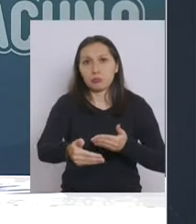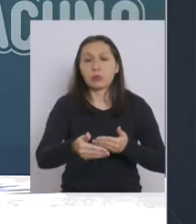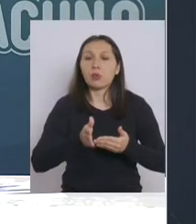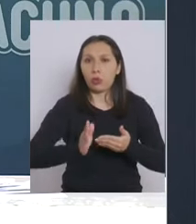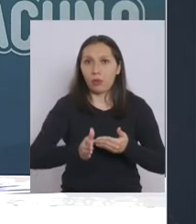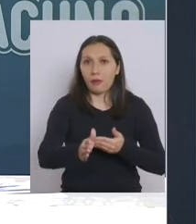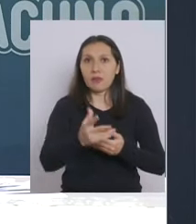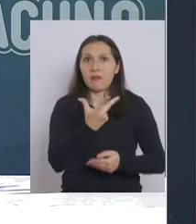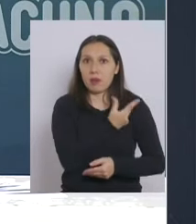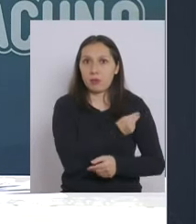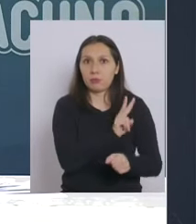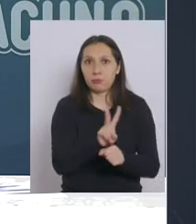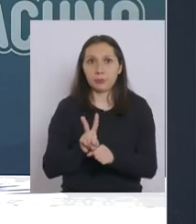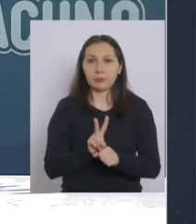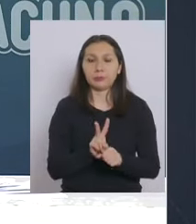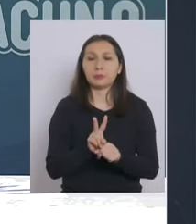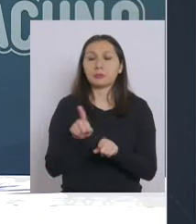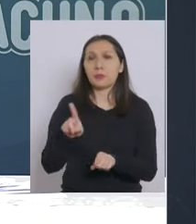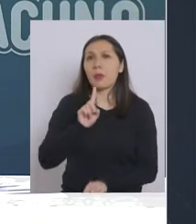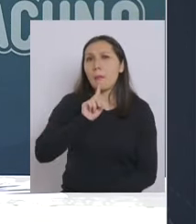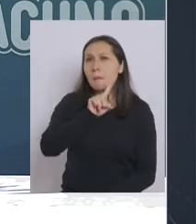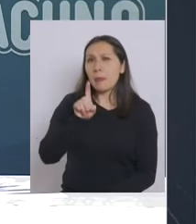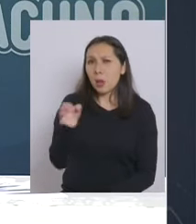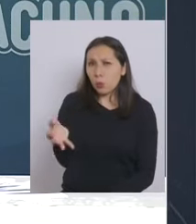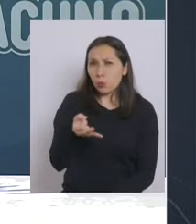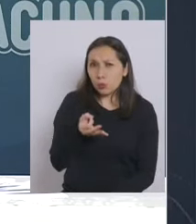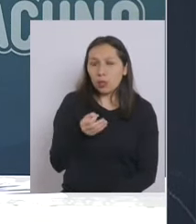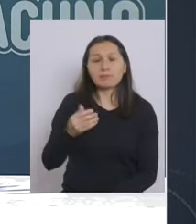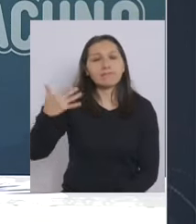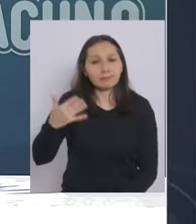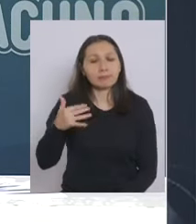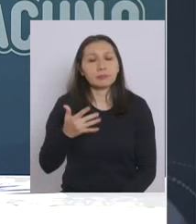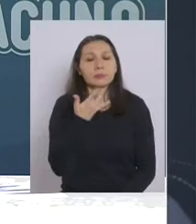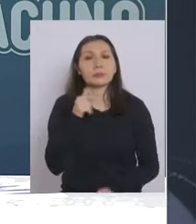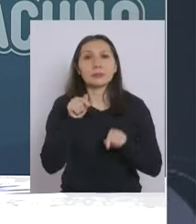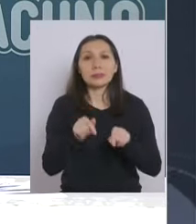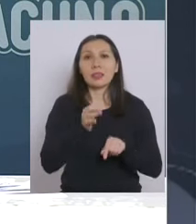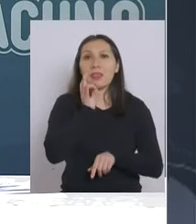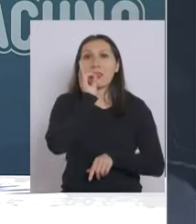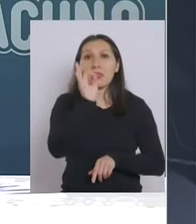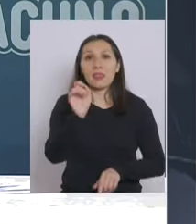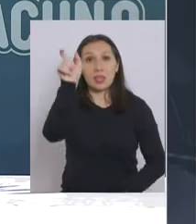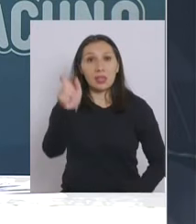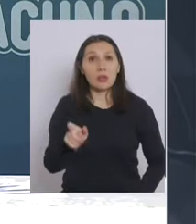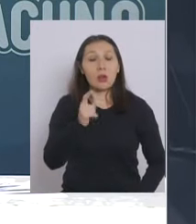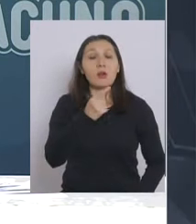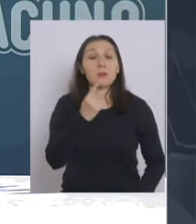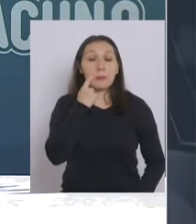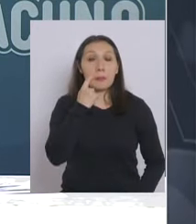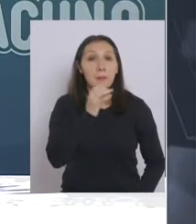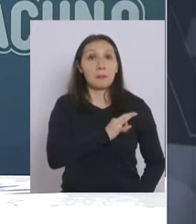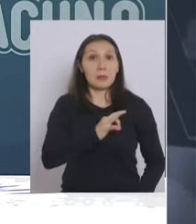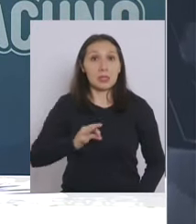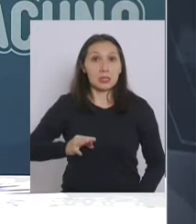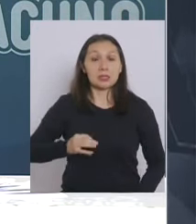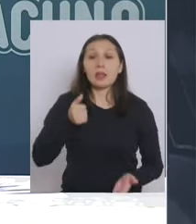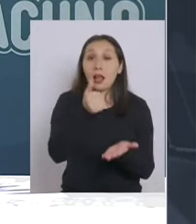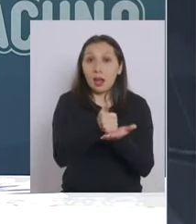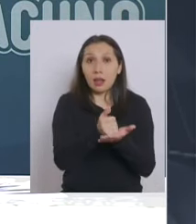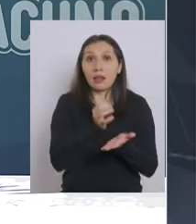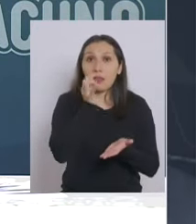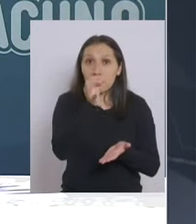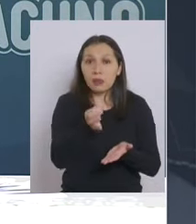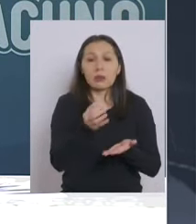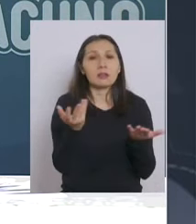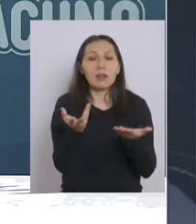vacunándolos esta pregunta es muy importante porque aquí lo que dijo el ministro y lo voy a repetir y lo que dijo el alcalde en